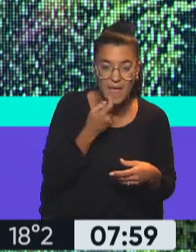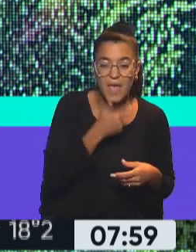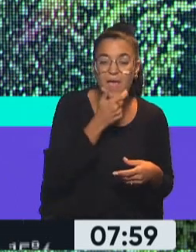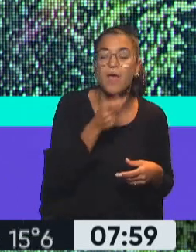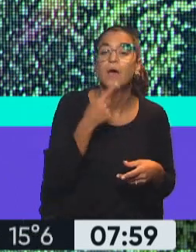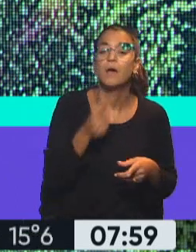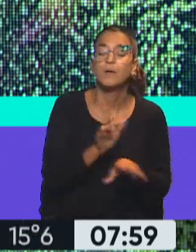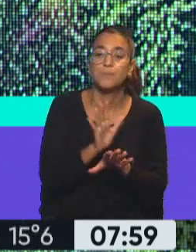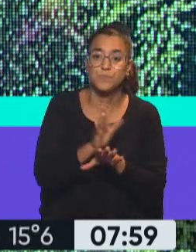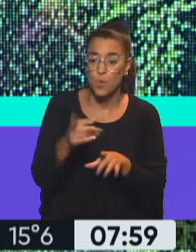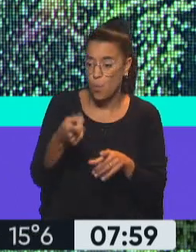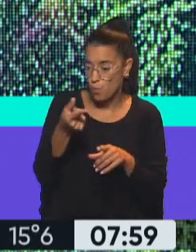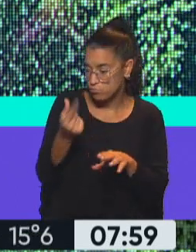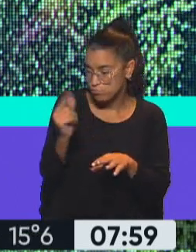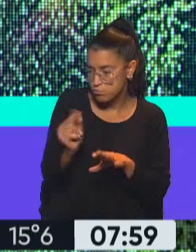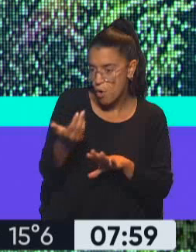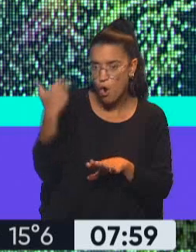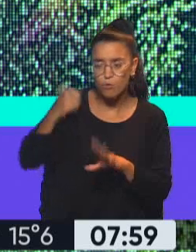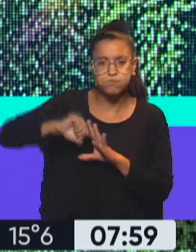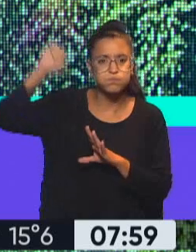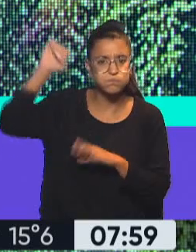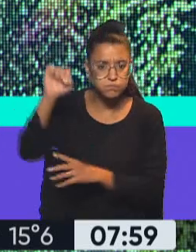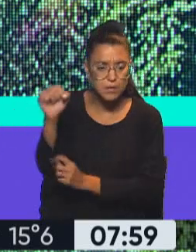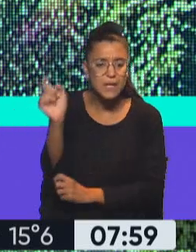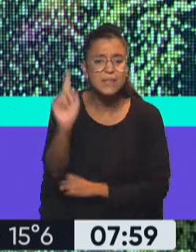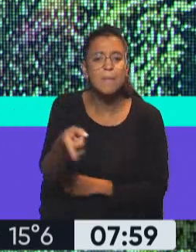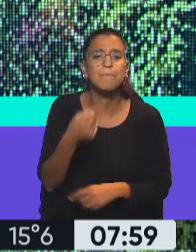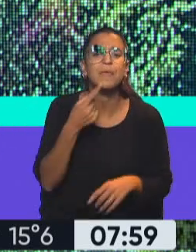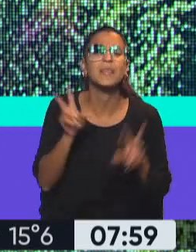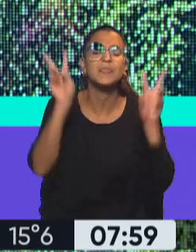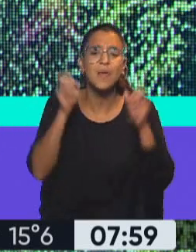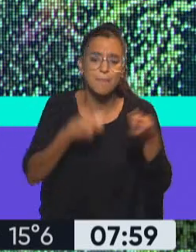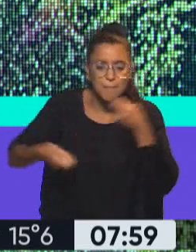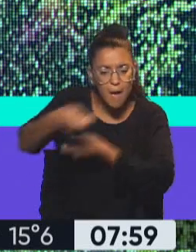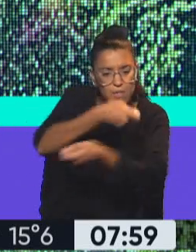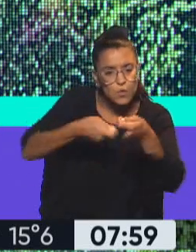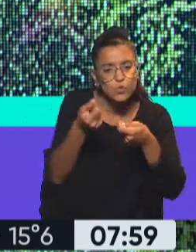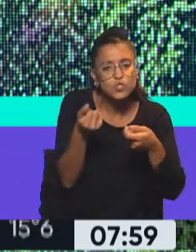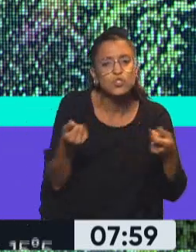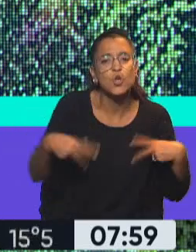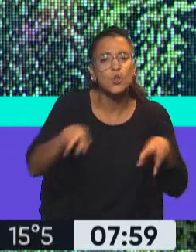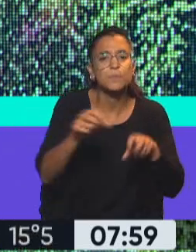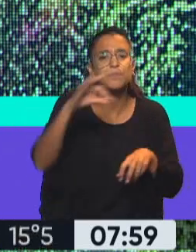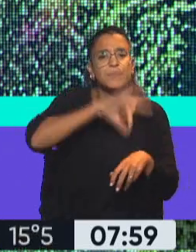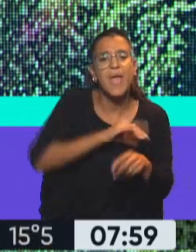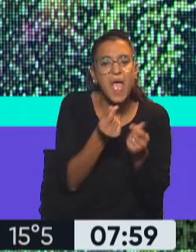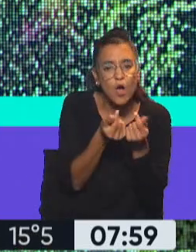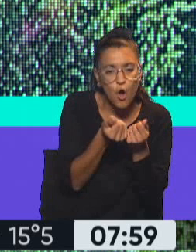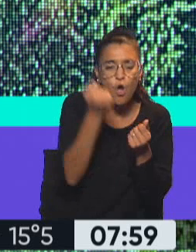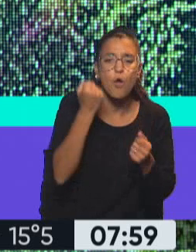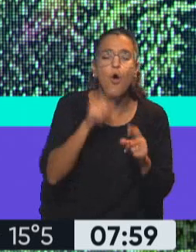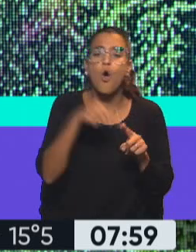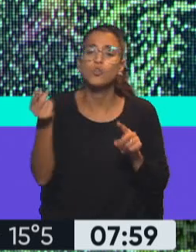en los últimos días y también es un tema la redistribución de los ingresos económicos. Otro de los temas